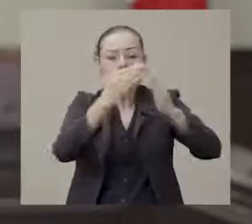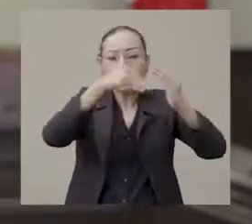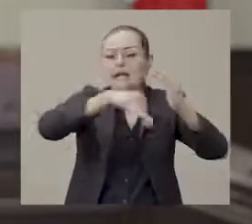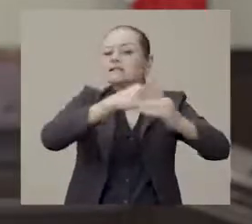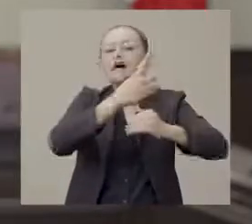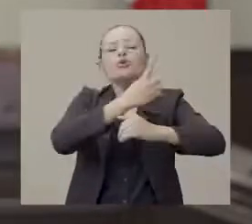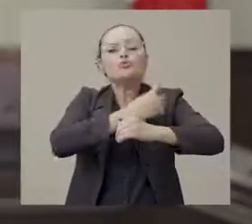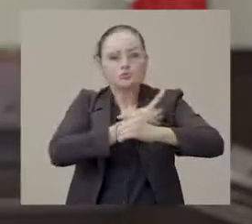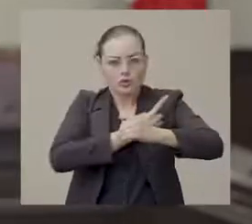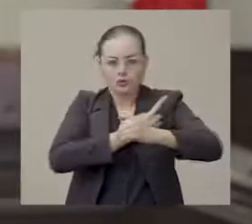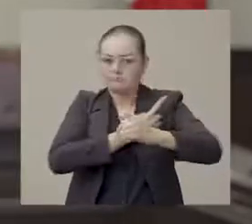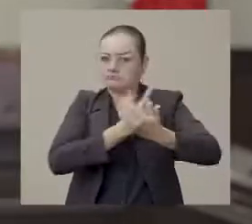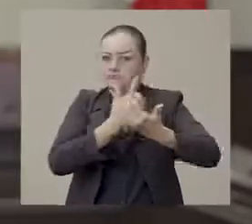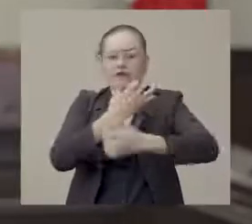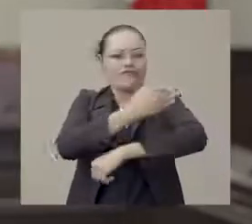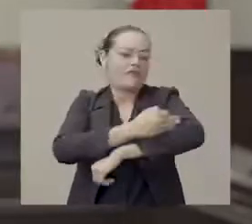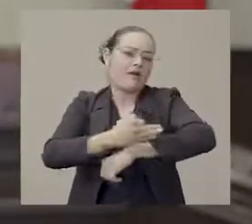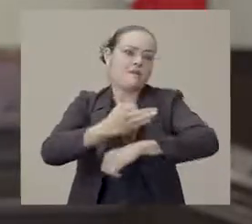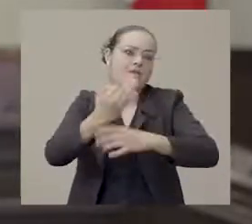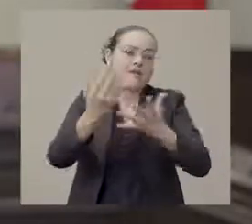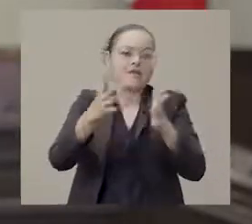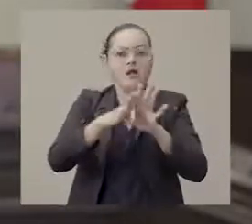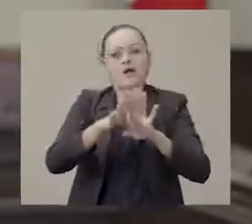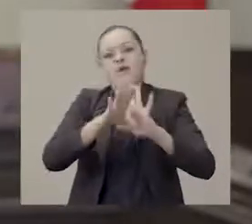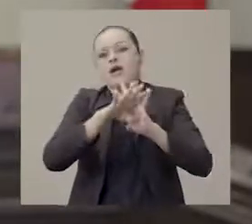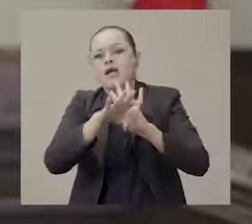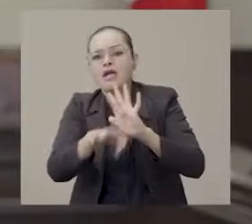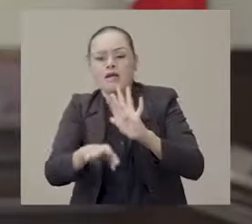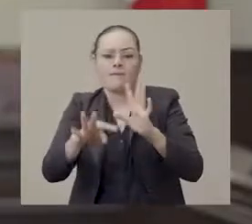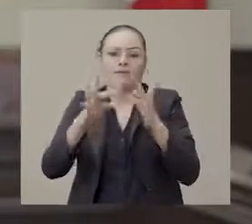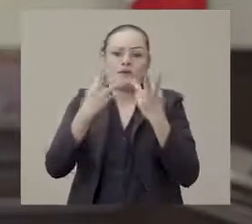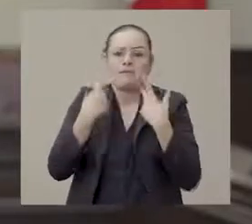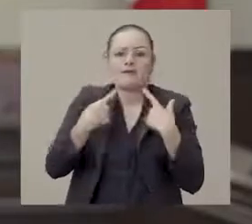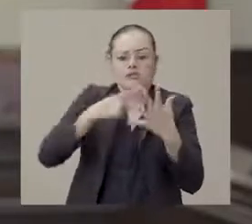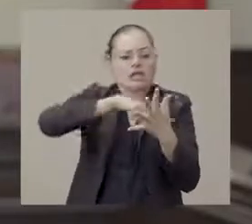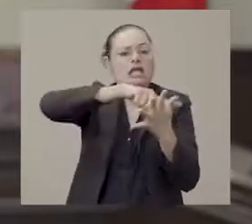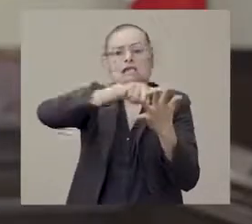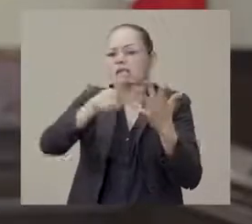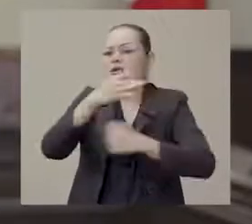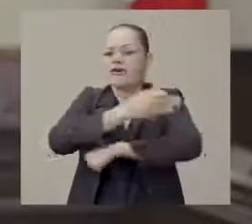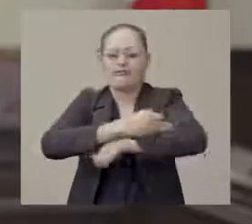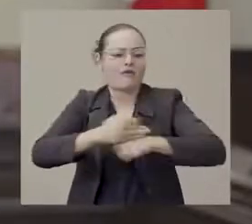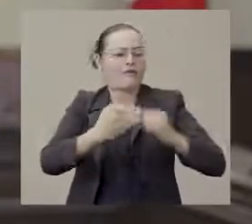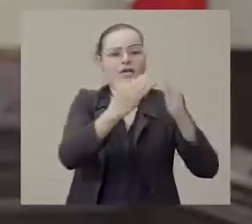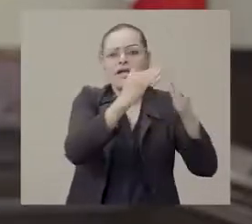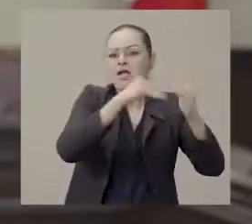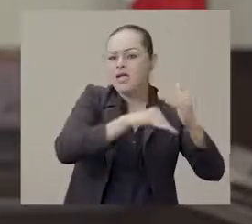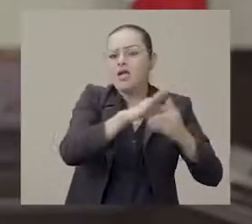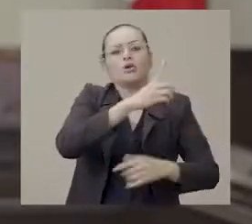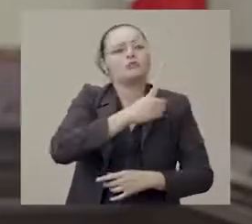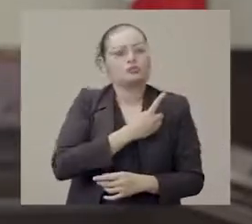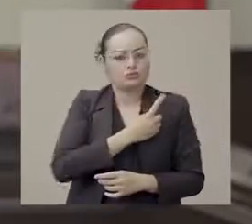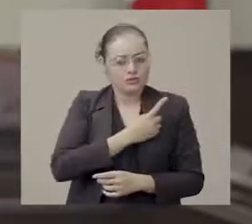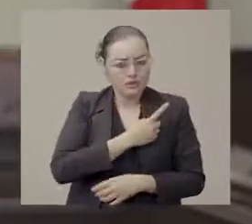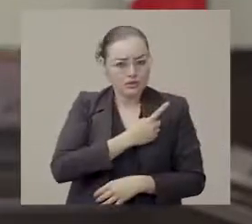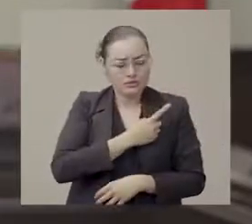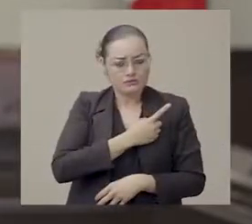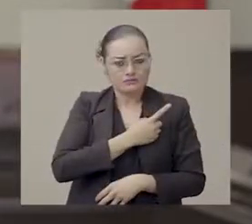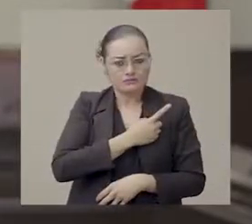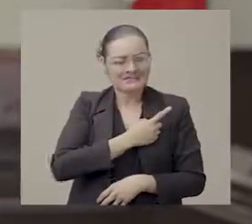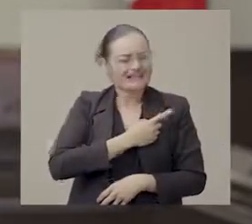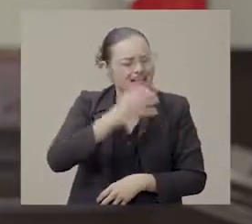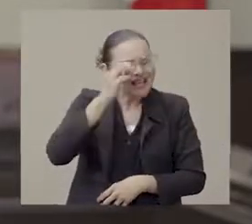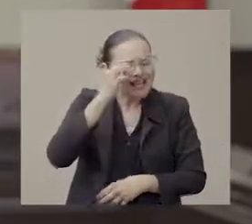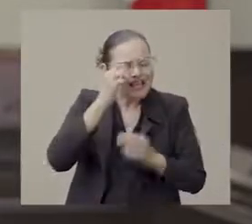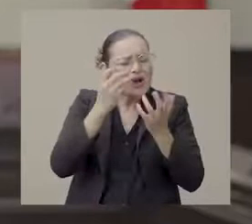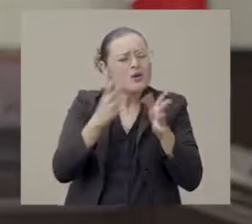familiar de convivencia cotidiana, es decir, con quienes compartimos vivienda, con quienes vivimos bajo el mismo techo. Esta medida